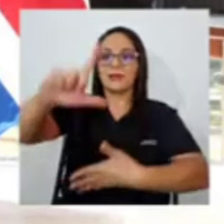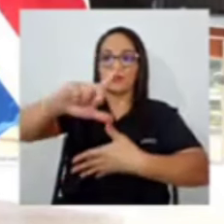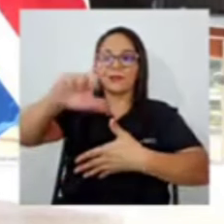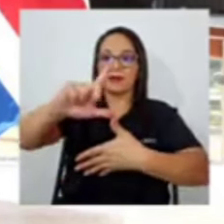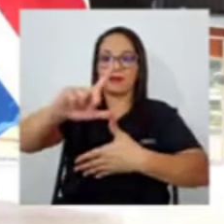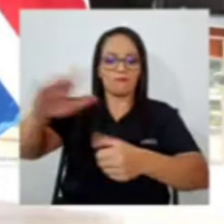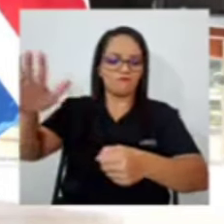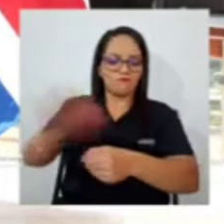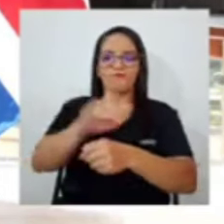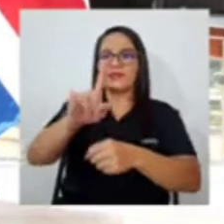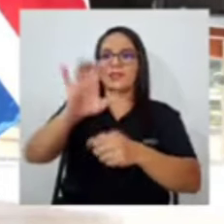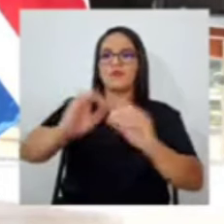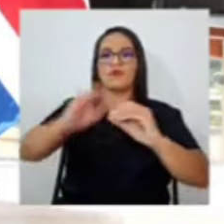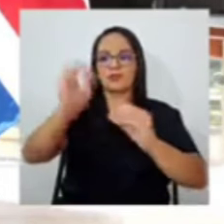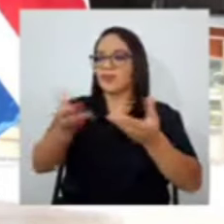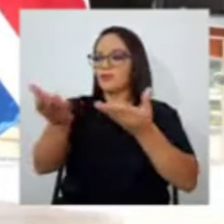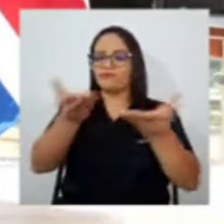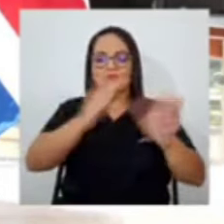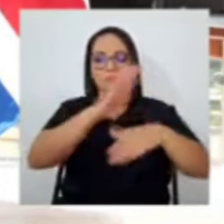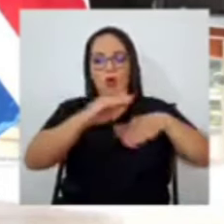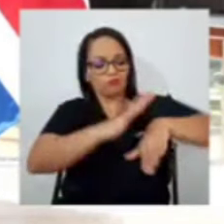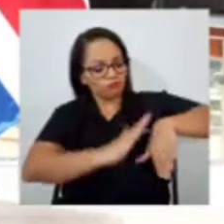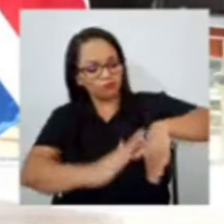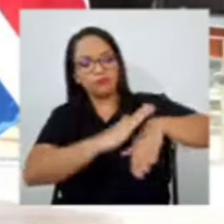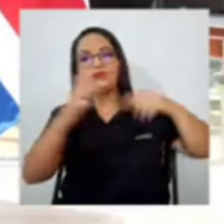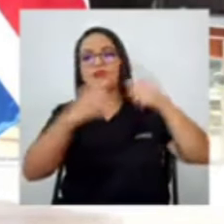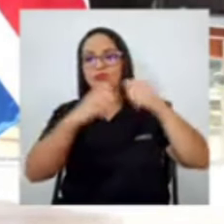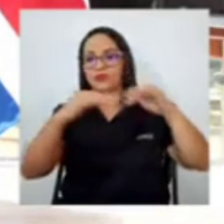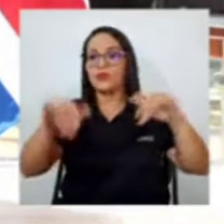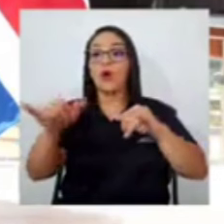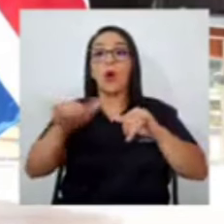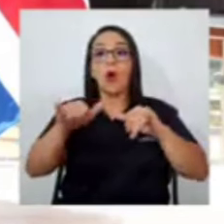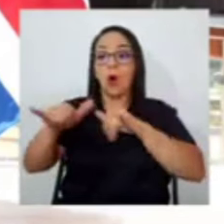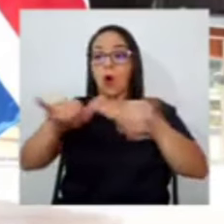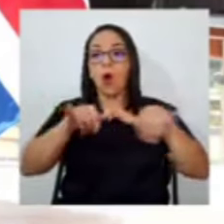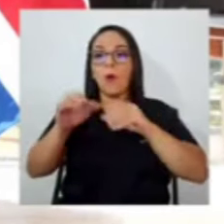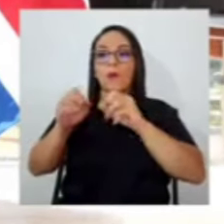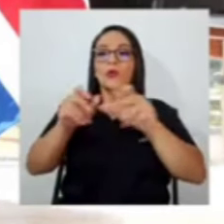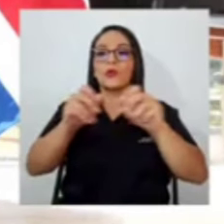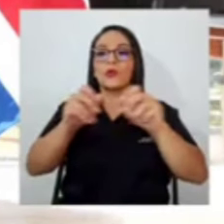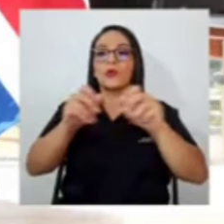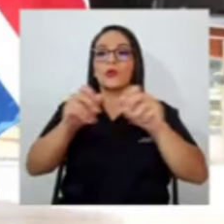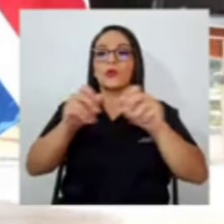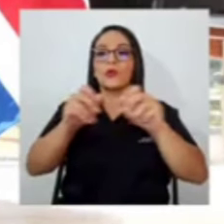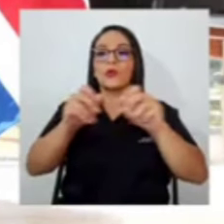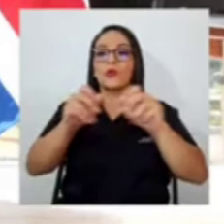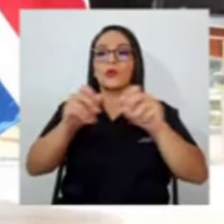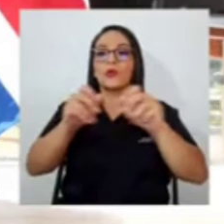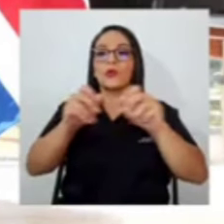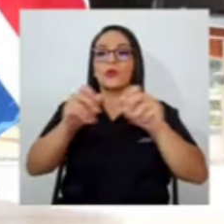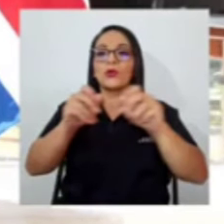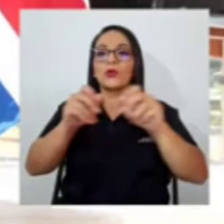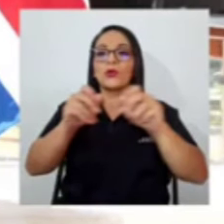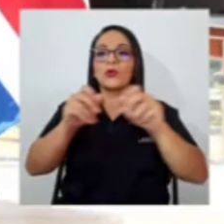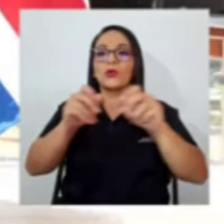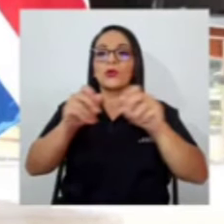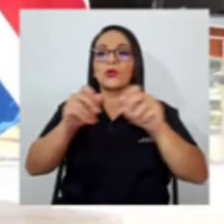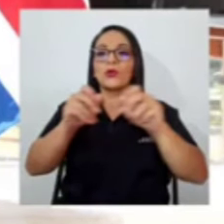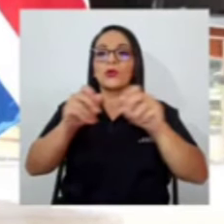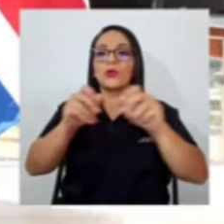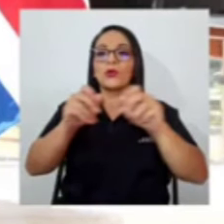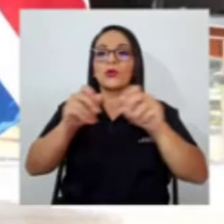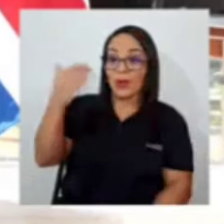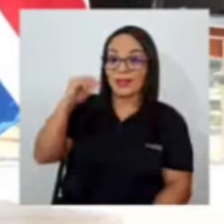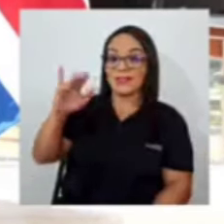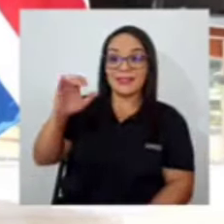que le permita las mismas oportunidades a todas las personas del país. No, Marco, antes el ICE no podía hacer estas